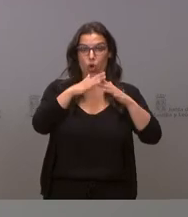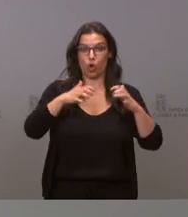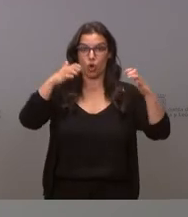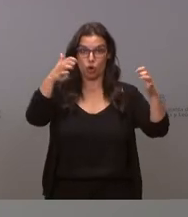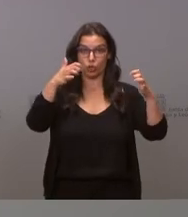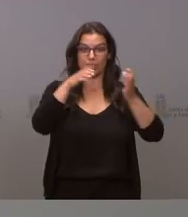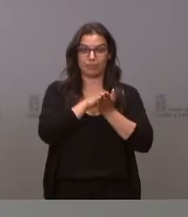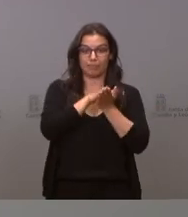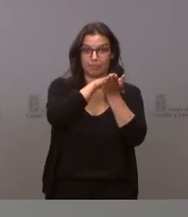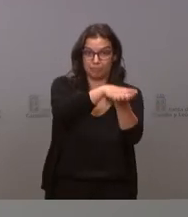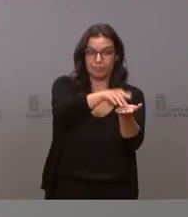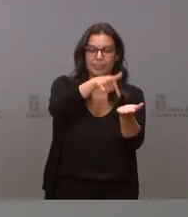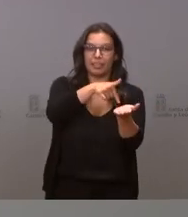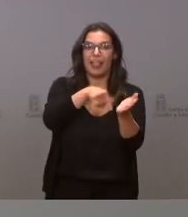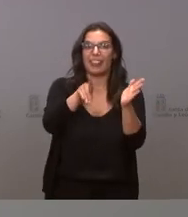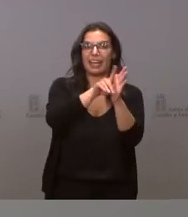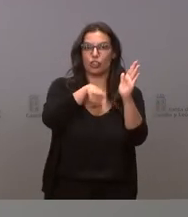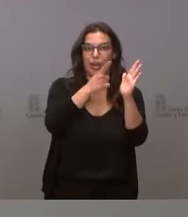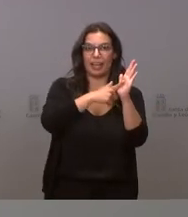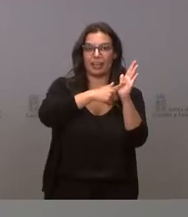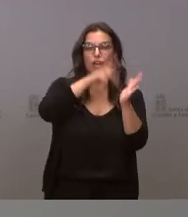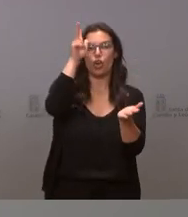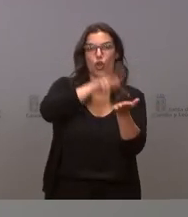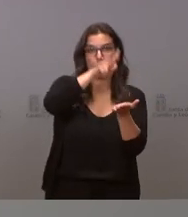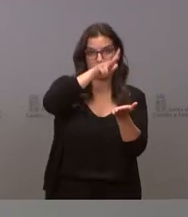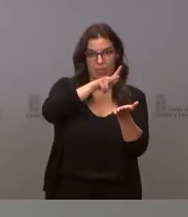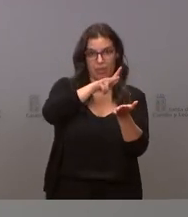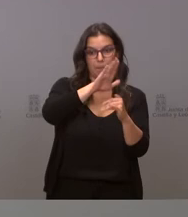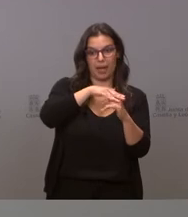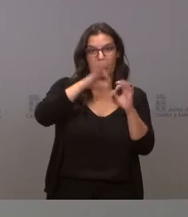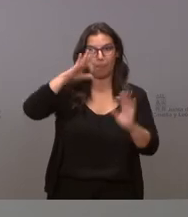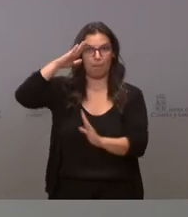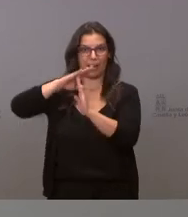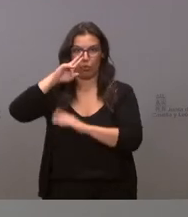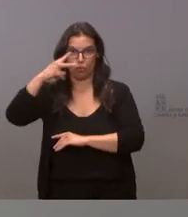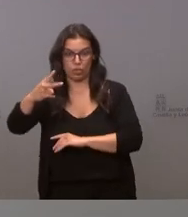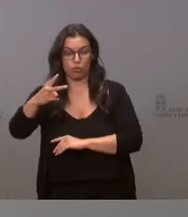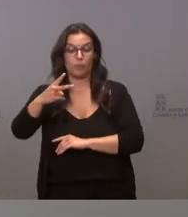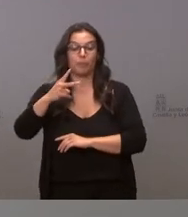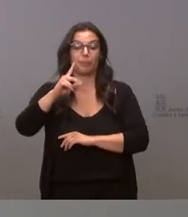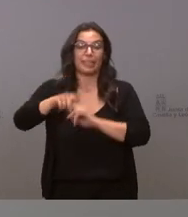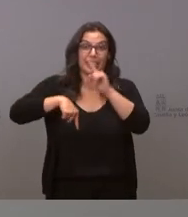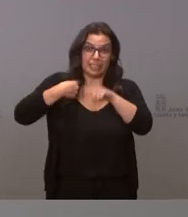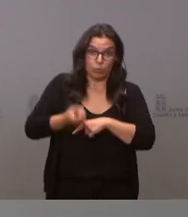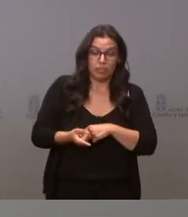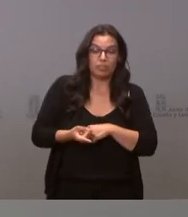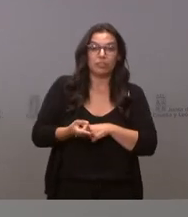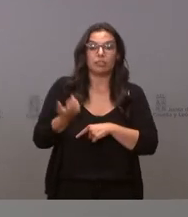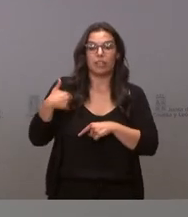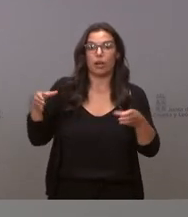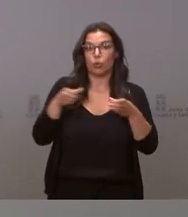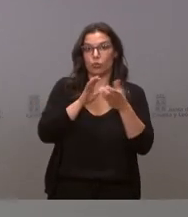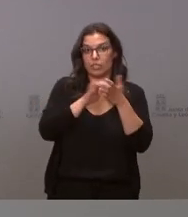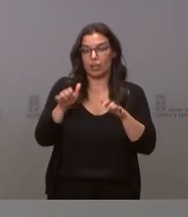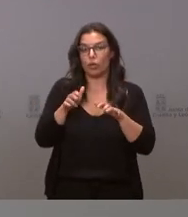decreto ley es lo primero que necesitamos para que pueda operar esa moratoria y lo segundo evidentemente la junta de Castilla y León ya está analizando la